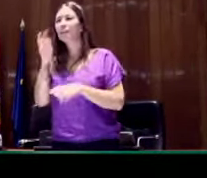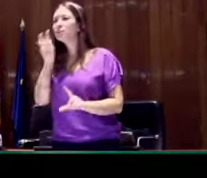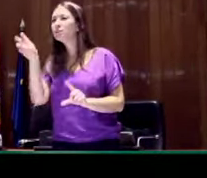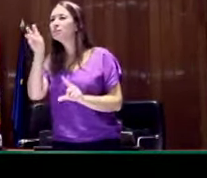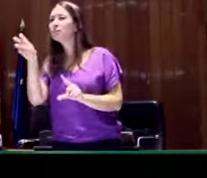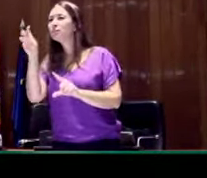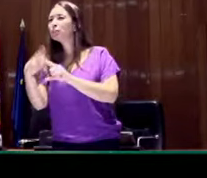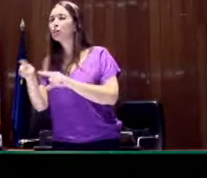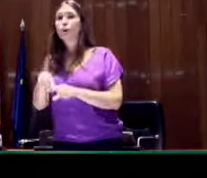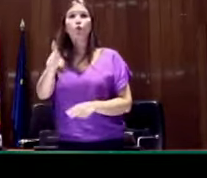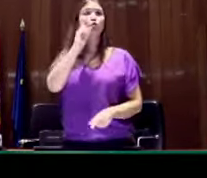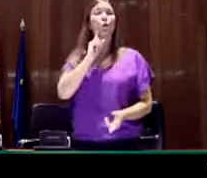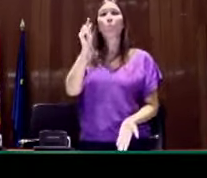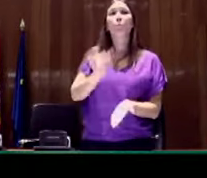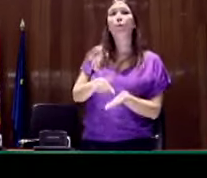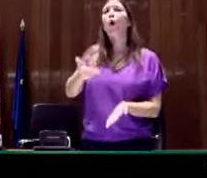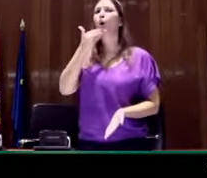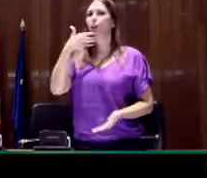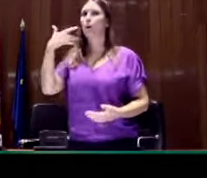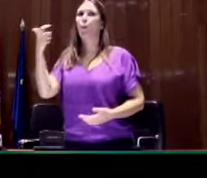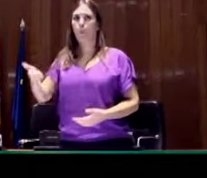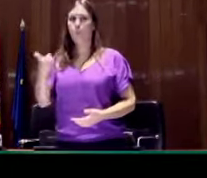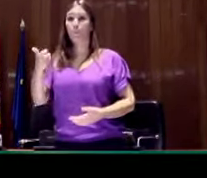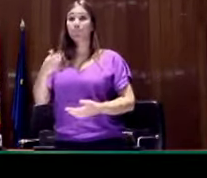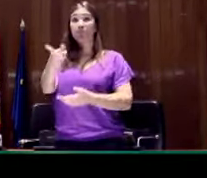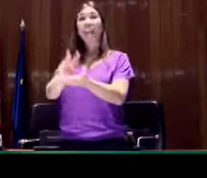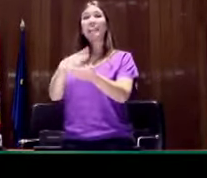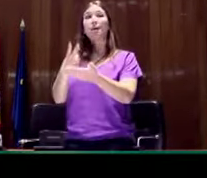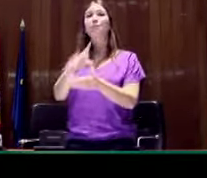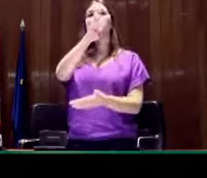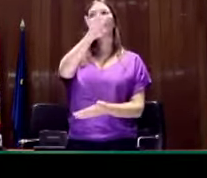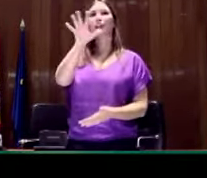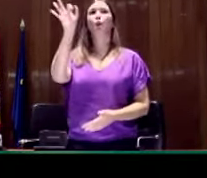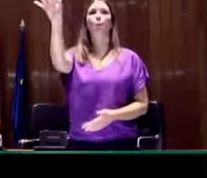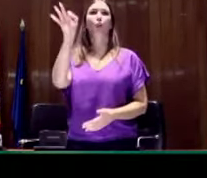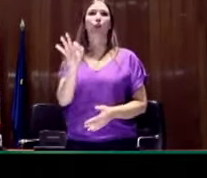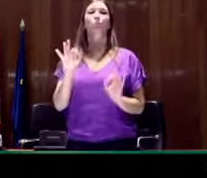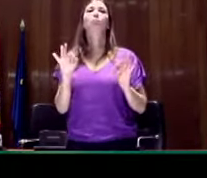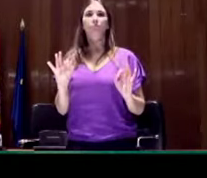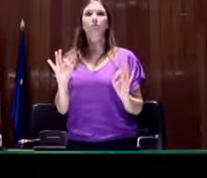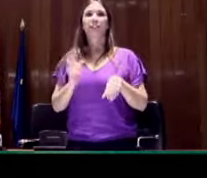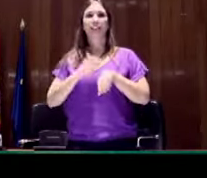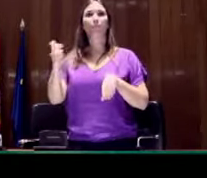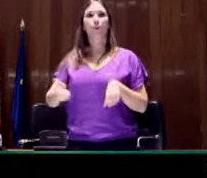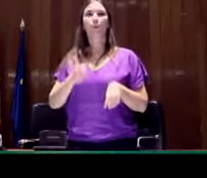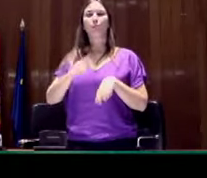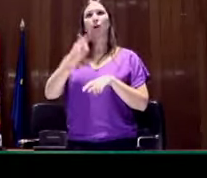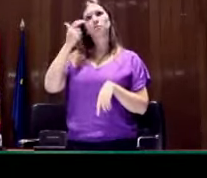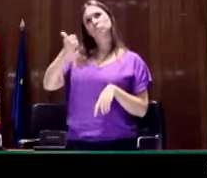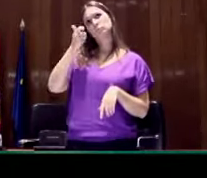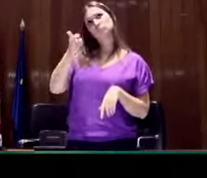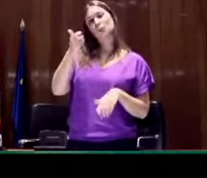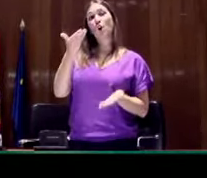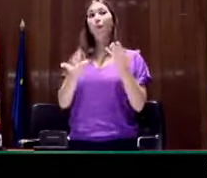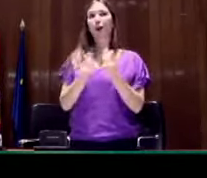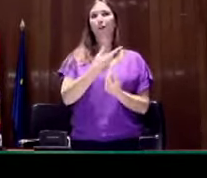puntos respecto a los sordos. Los intérpretes utilizan un 45% de visionado respecto a